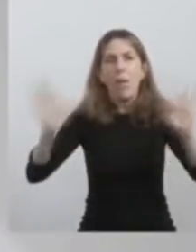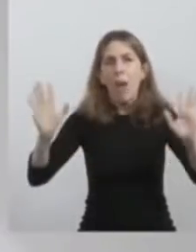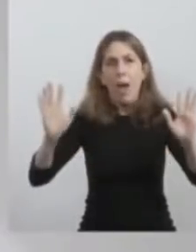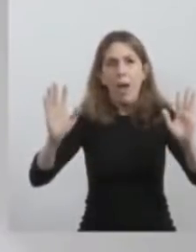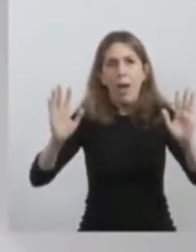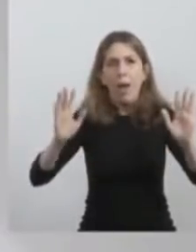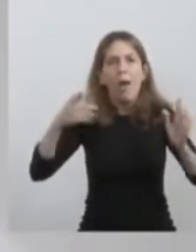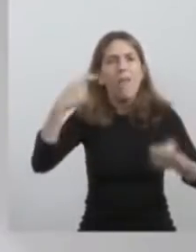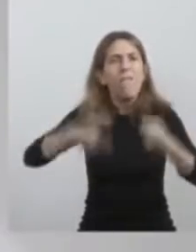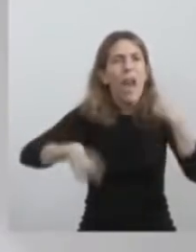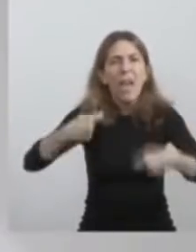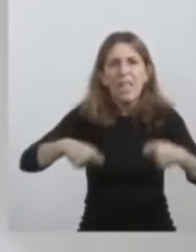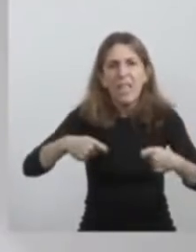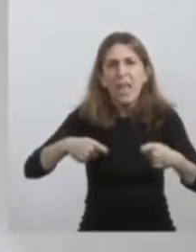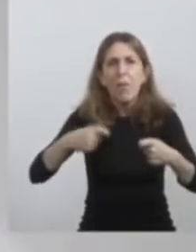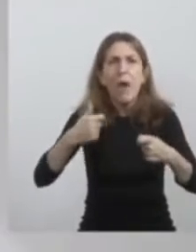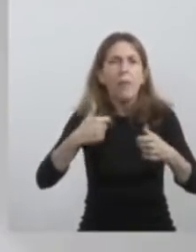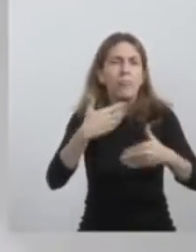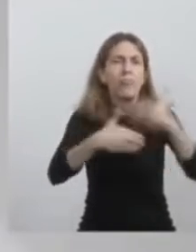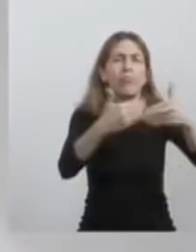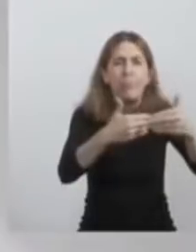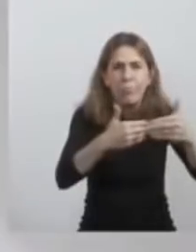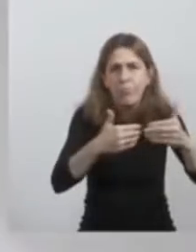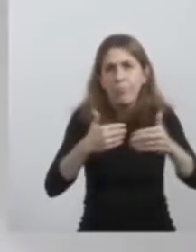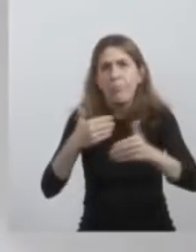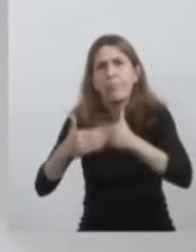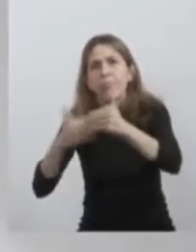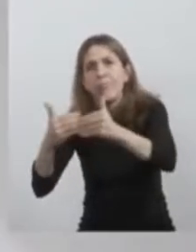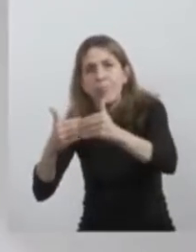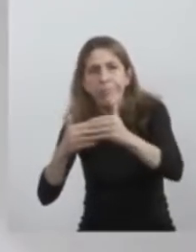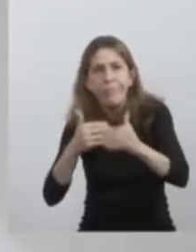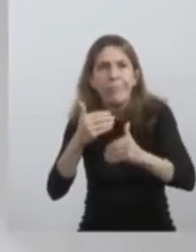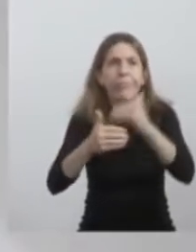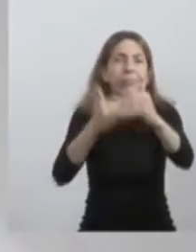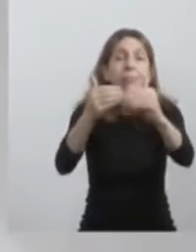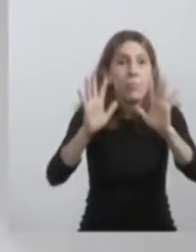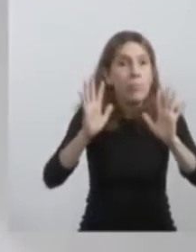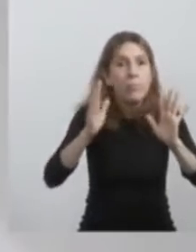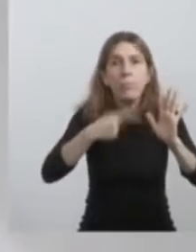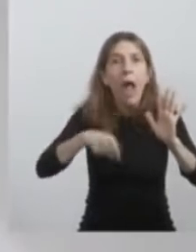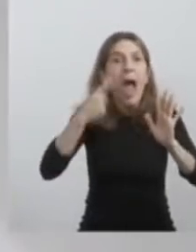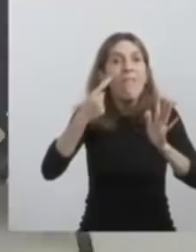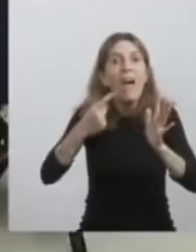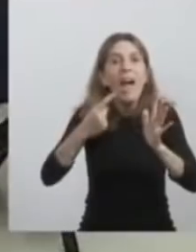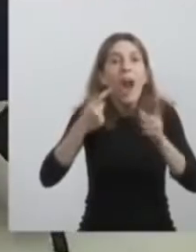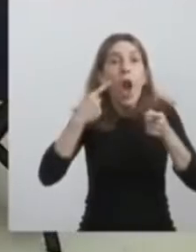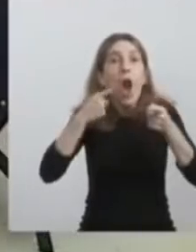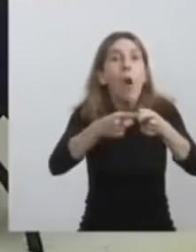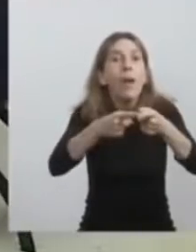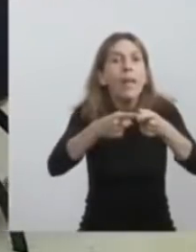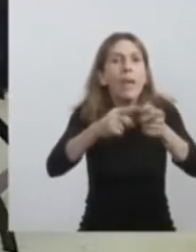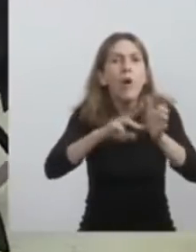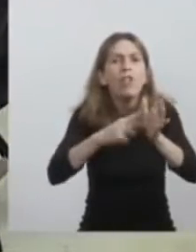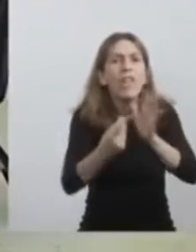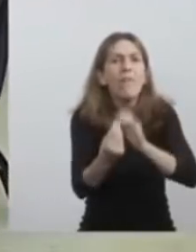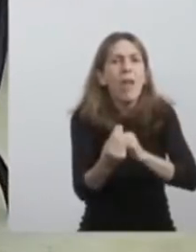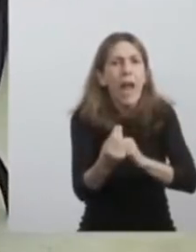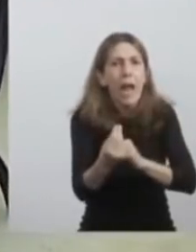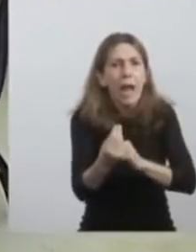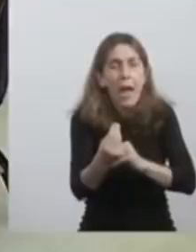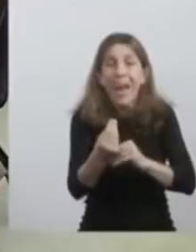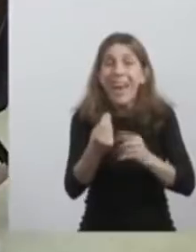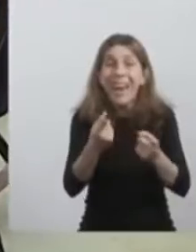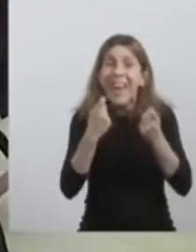Flexibilización, distintas velocidades, veamos el nombre, veamos el concepto. Pero Uruguay necesita